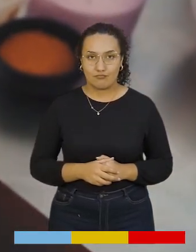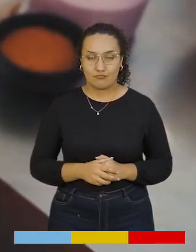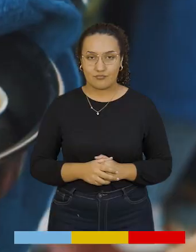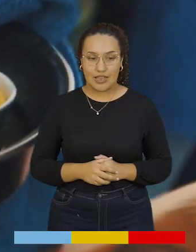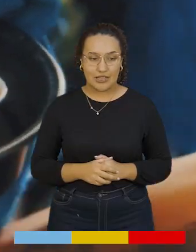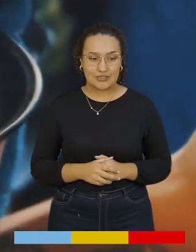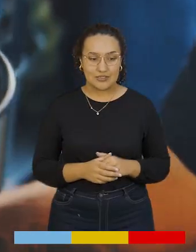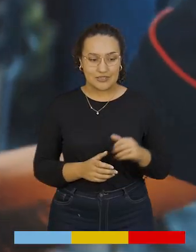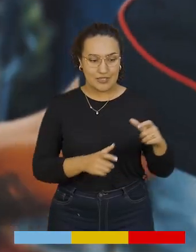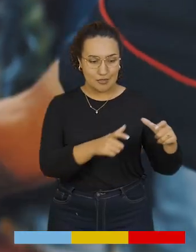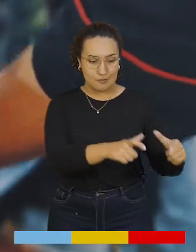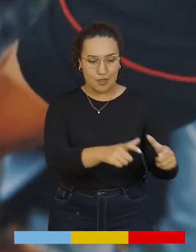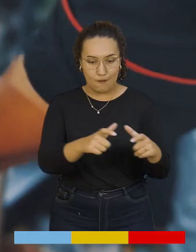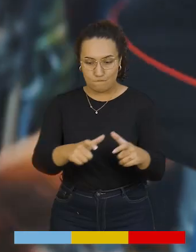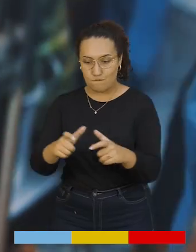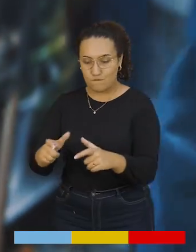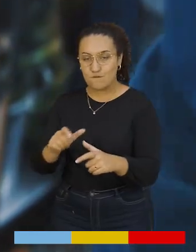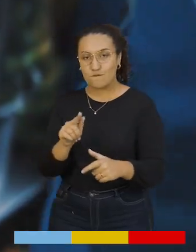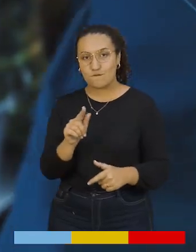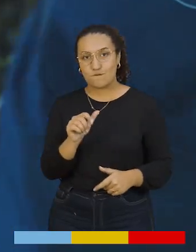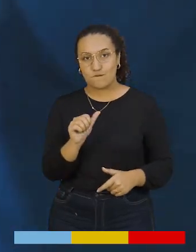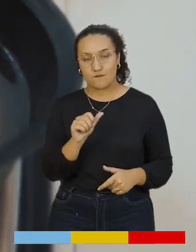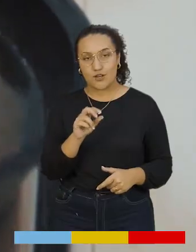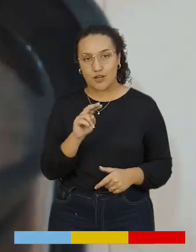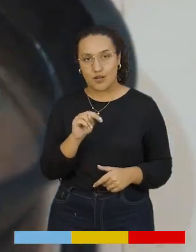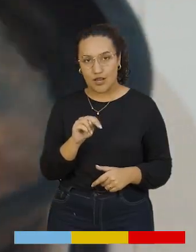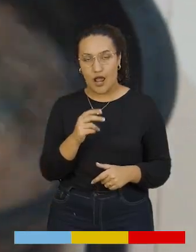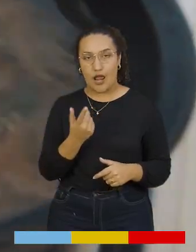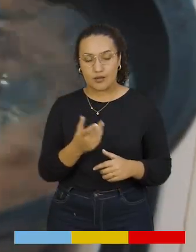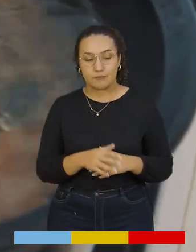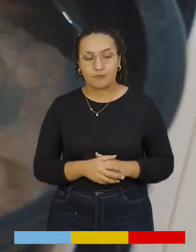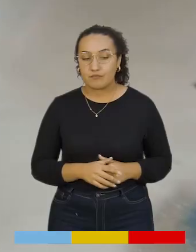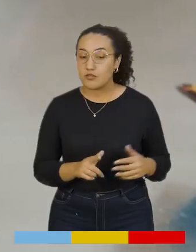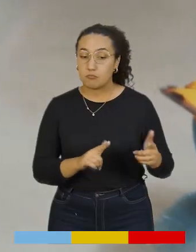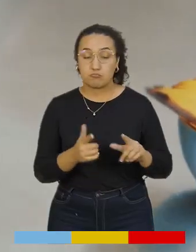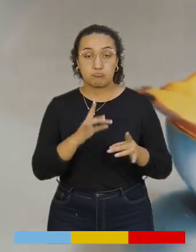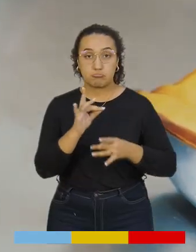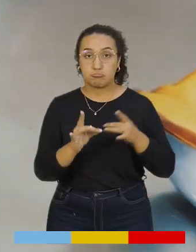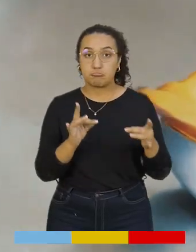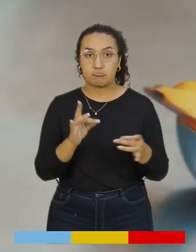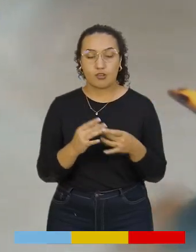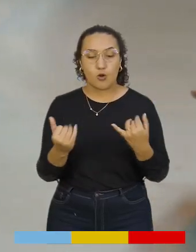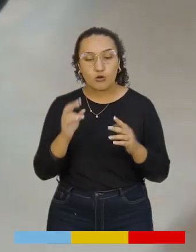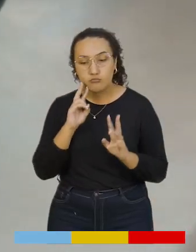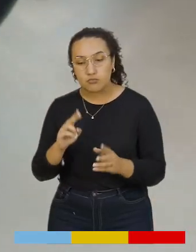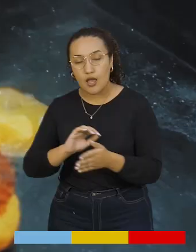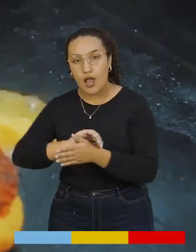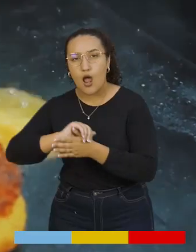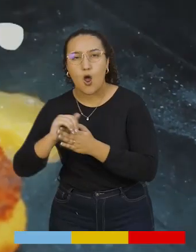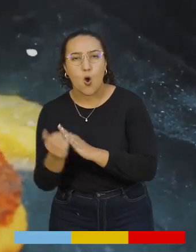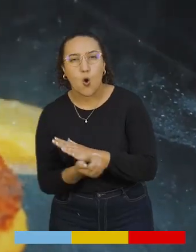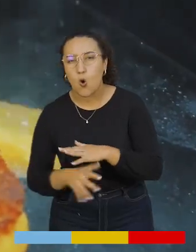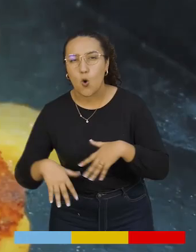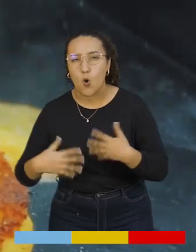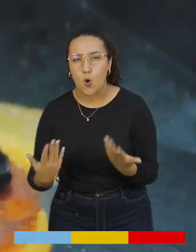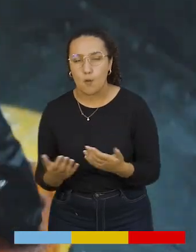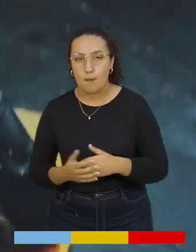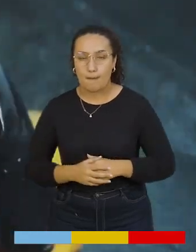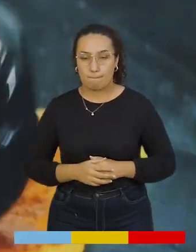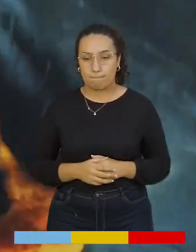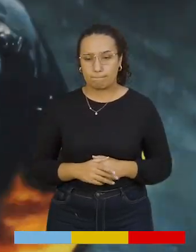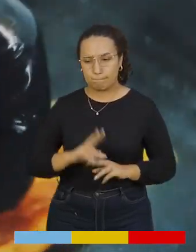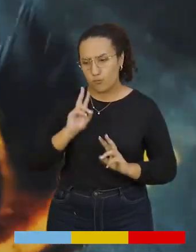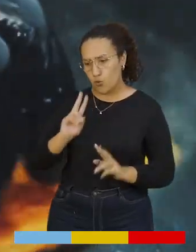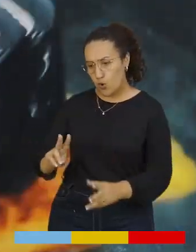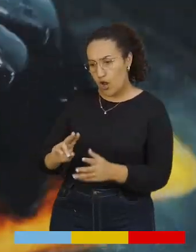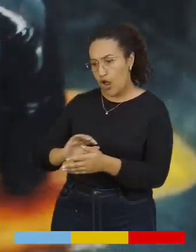de gota. Ya están perfectos nuestros flanes, vamos a proceder a desmoldarlos y vamos a ver cómo están nuestras arepitas, ¿vale?, que están sobre